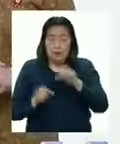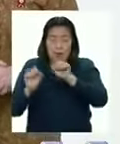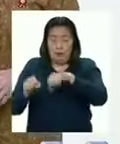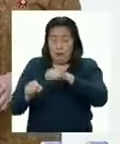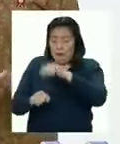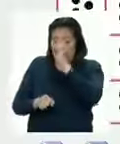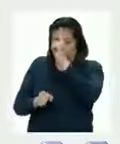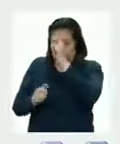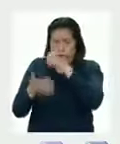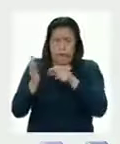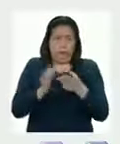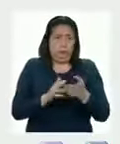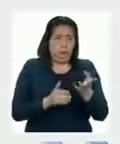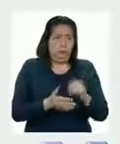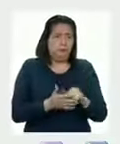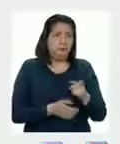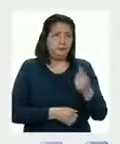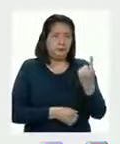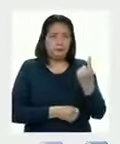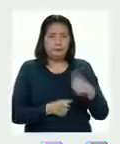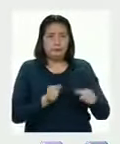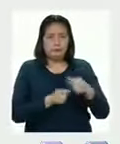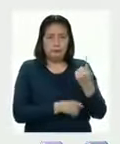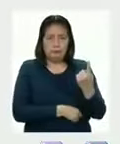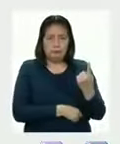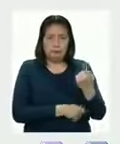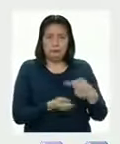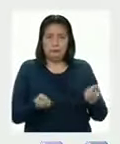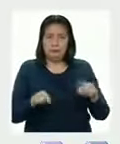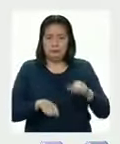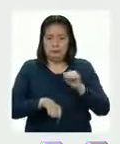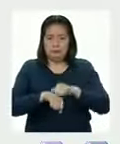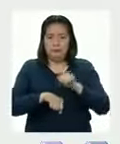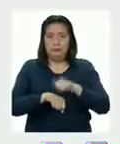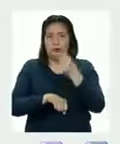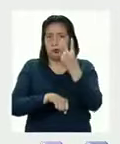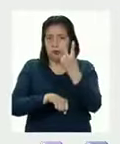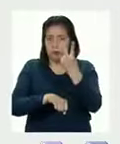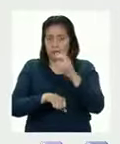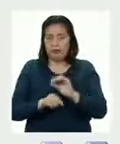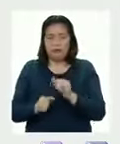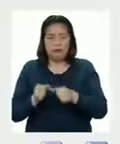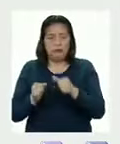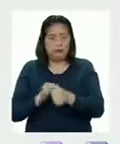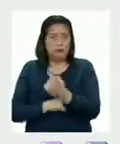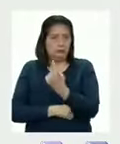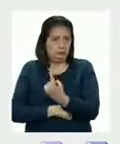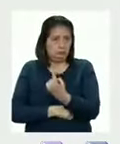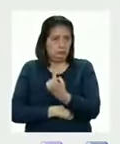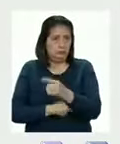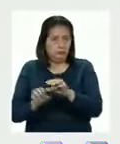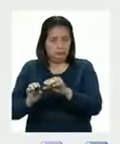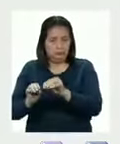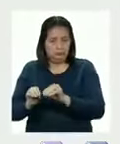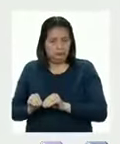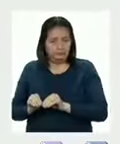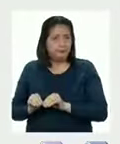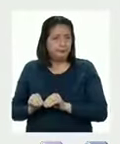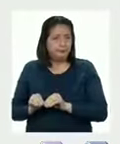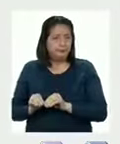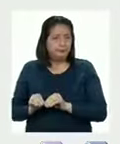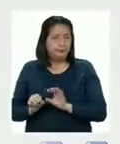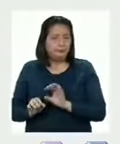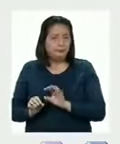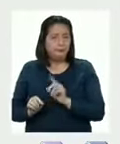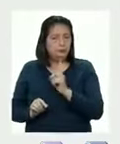que sí, profesor Situación uno Cuando hay dos piedritas en la casilla del uno Se retiran las piedritas